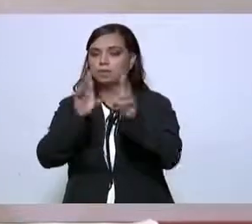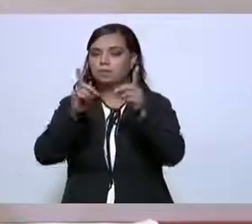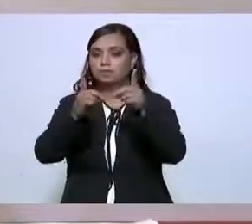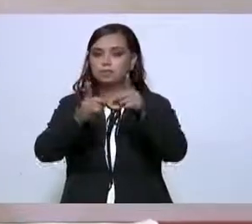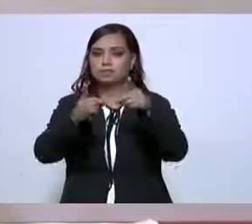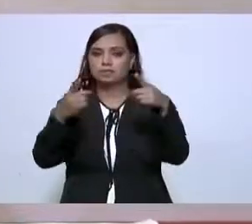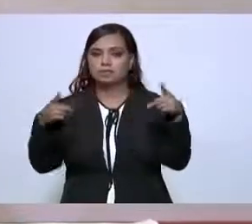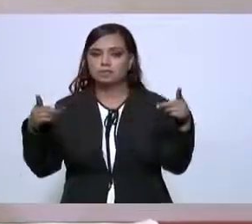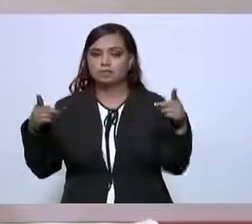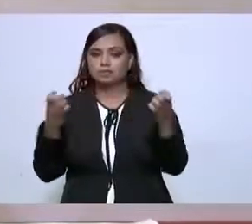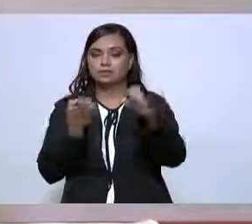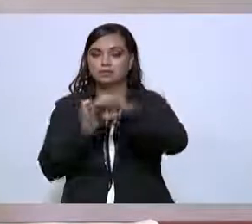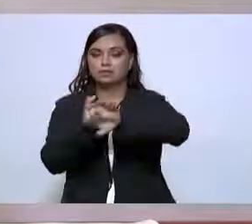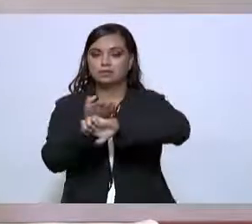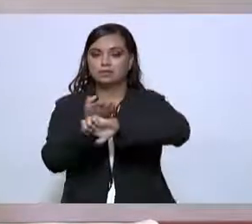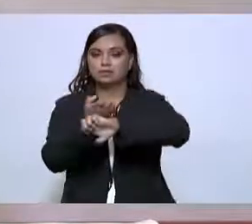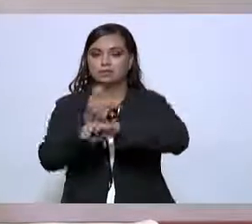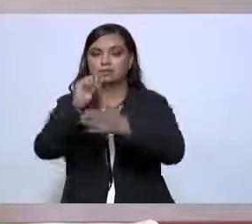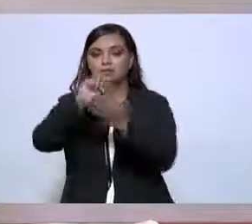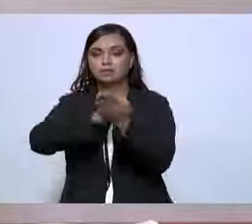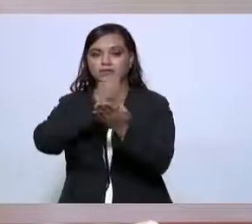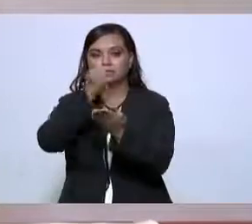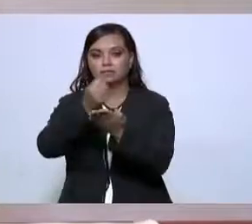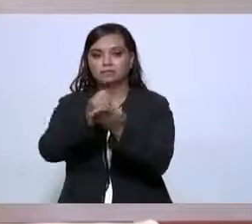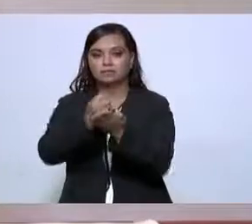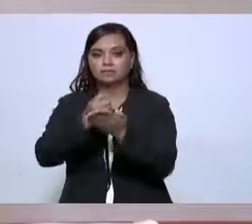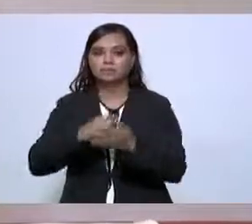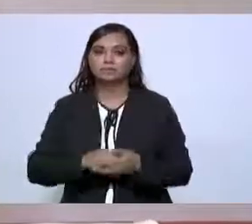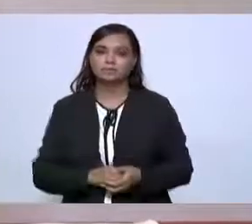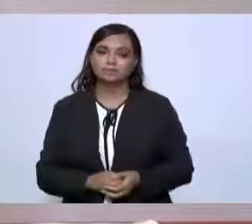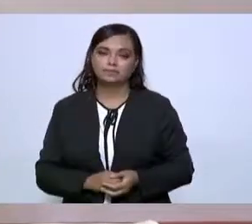del estado de Tamaulipas.